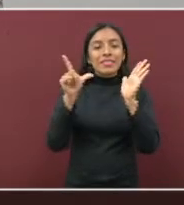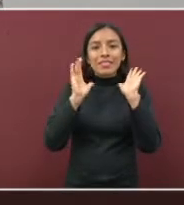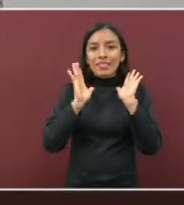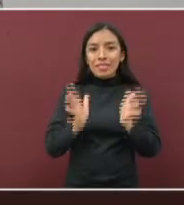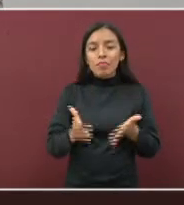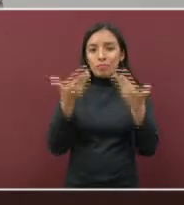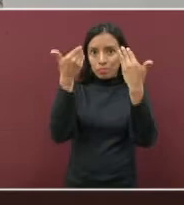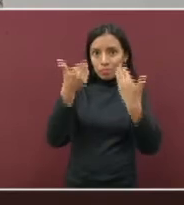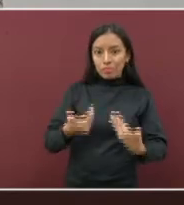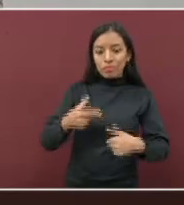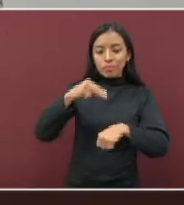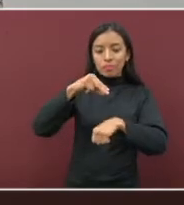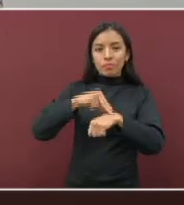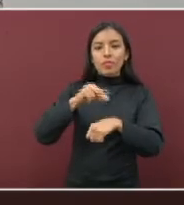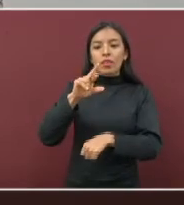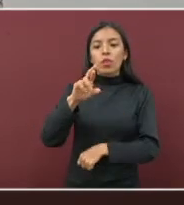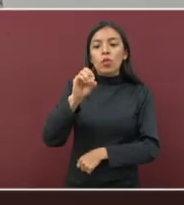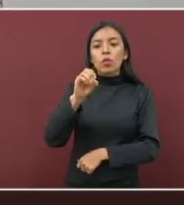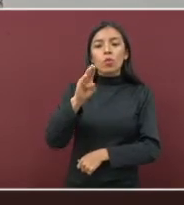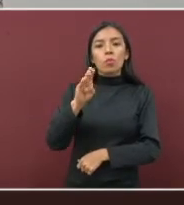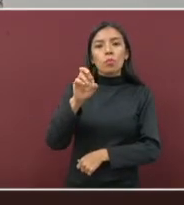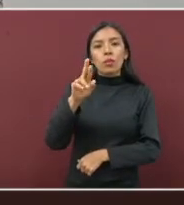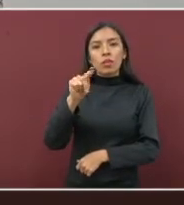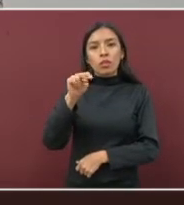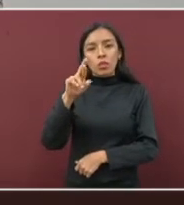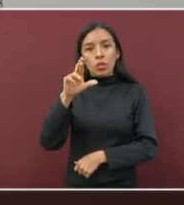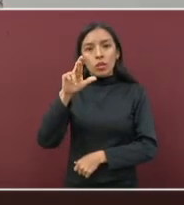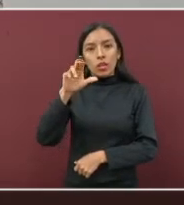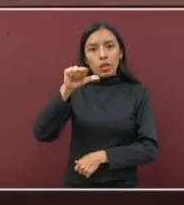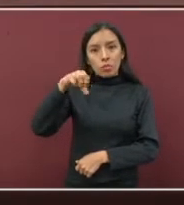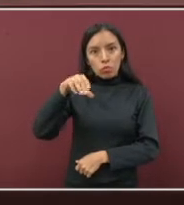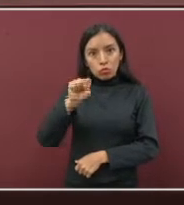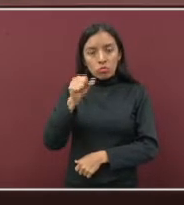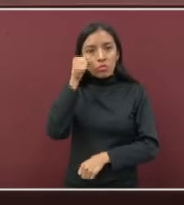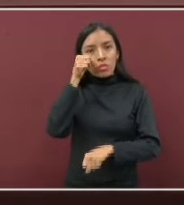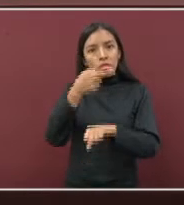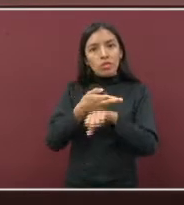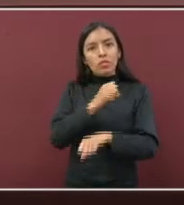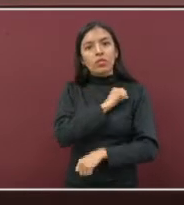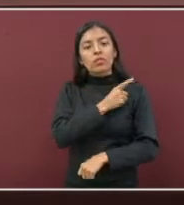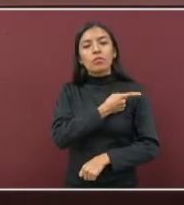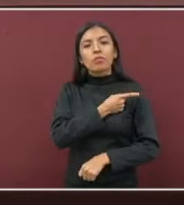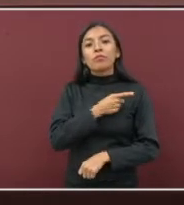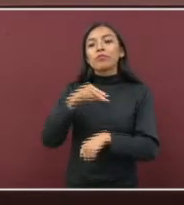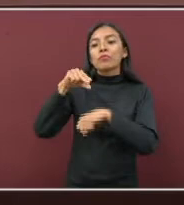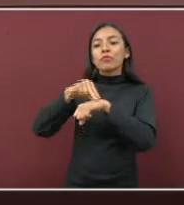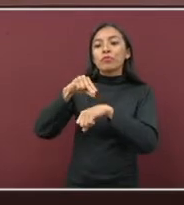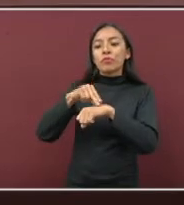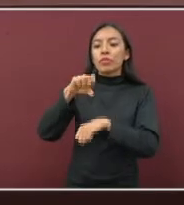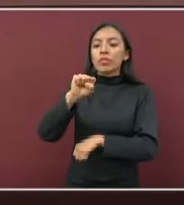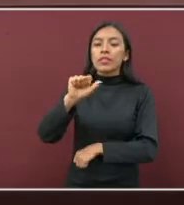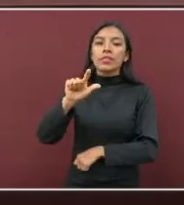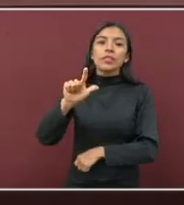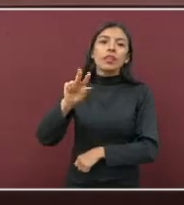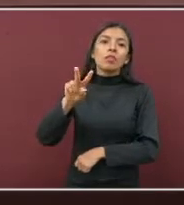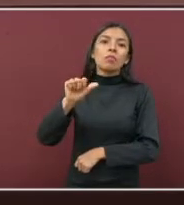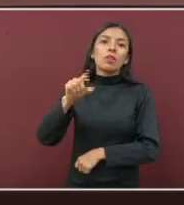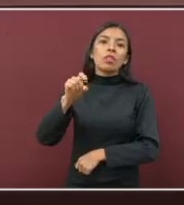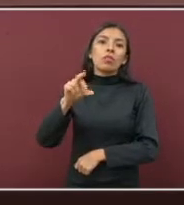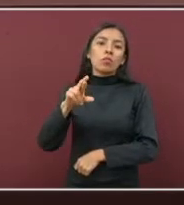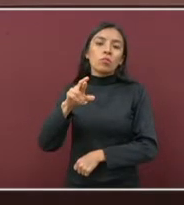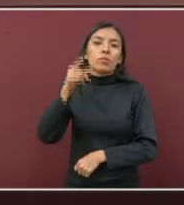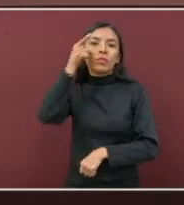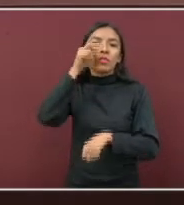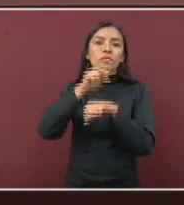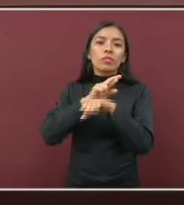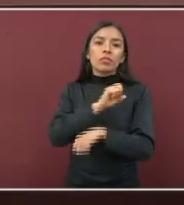Un servidor, Roberto Ramos Salor, secretario de Salud, y el doctor Salvador Benistán Hernández, director de Salud